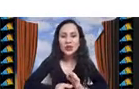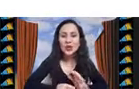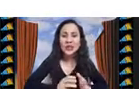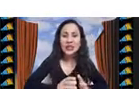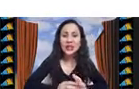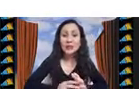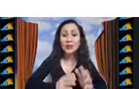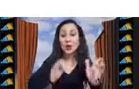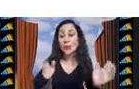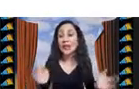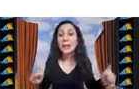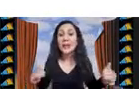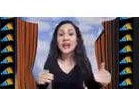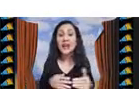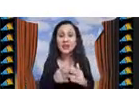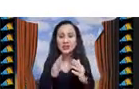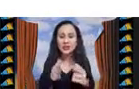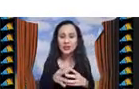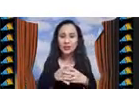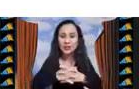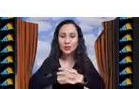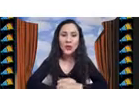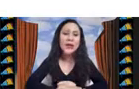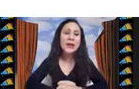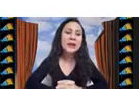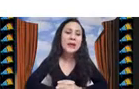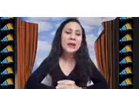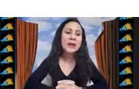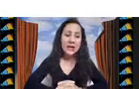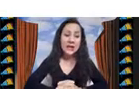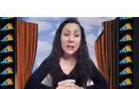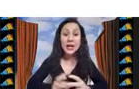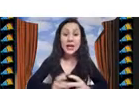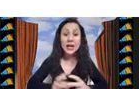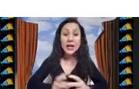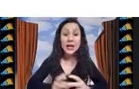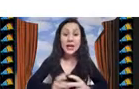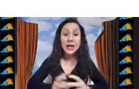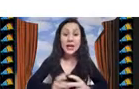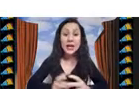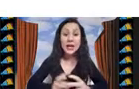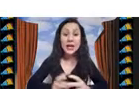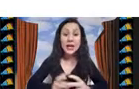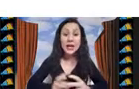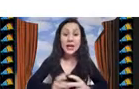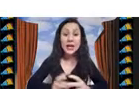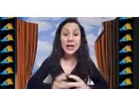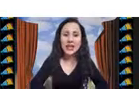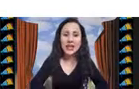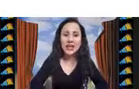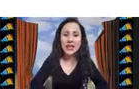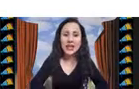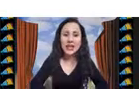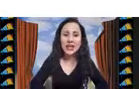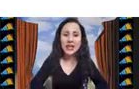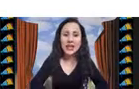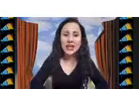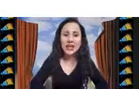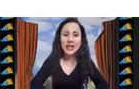digamos, que son, combinan variantes de estos problemas, pero la idea es